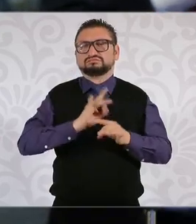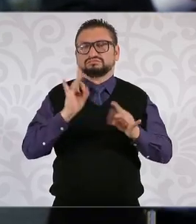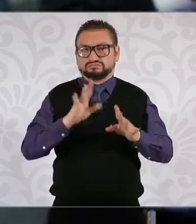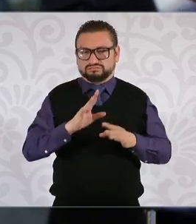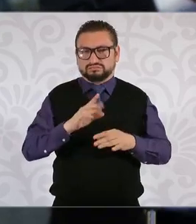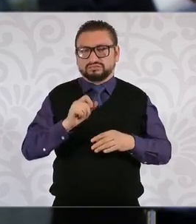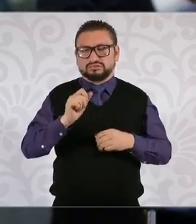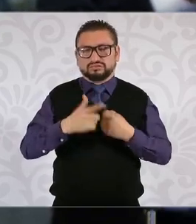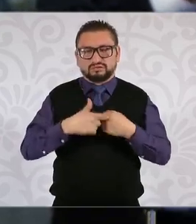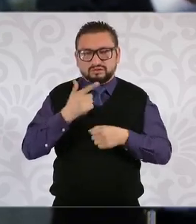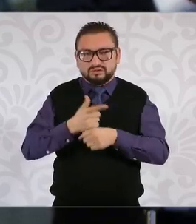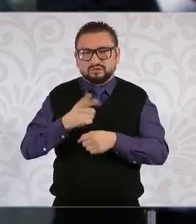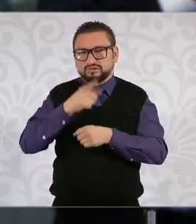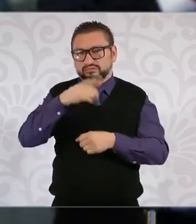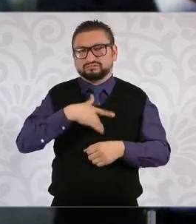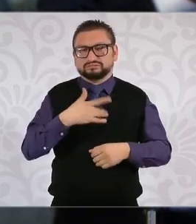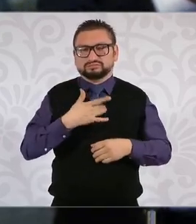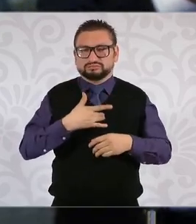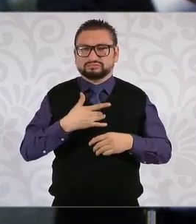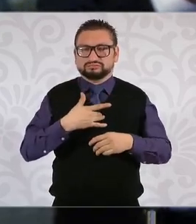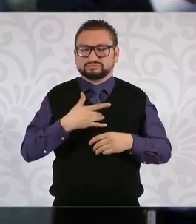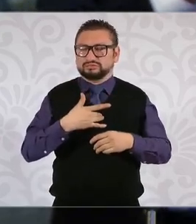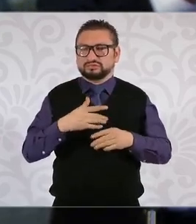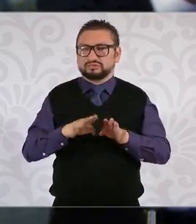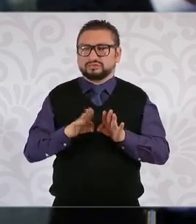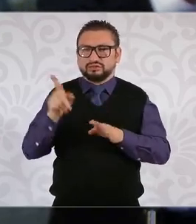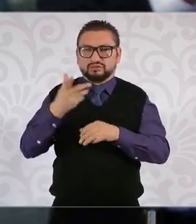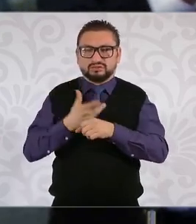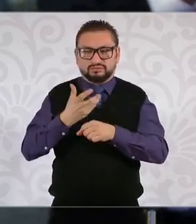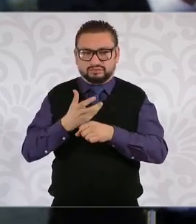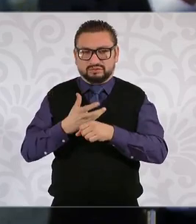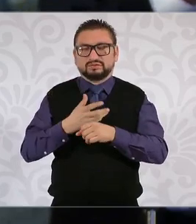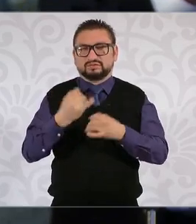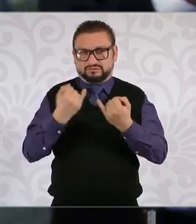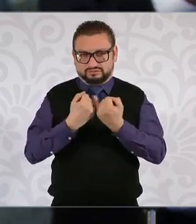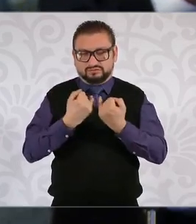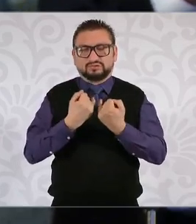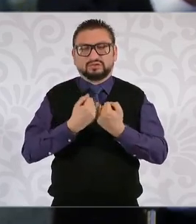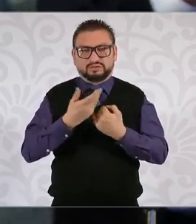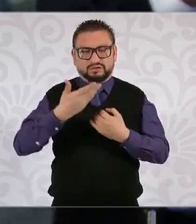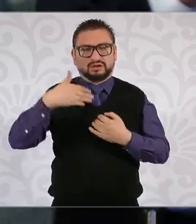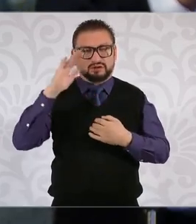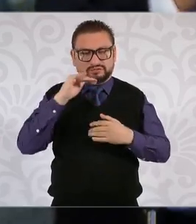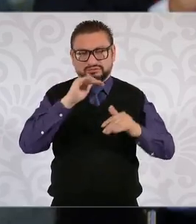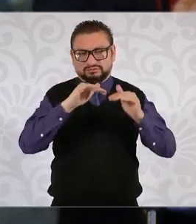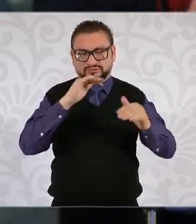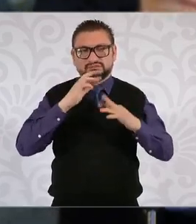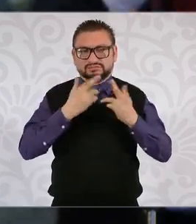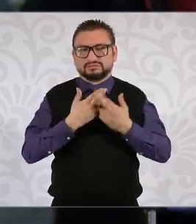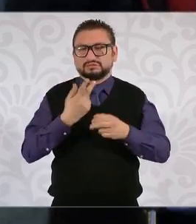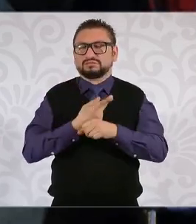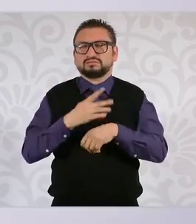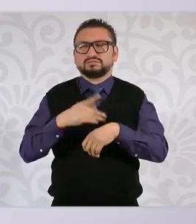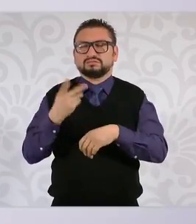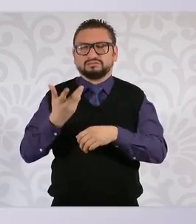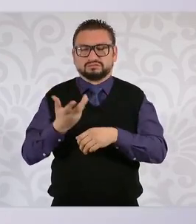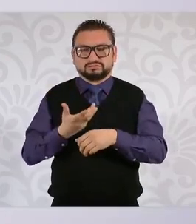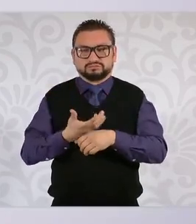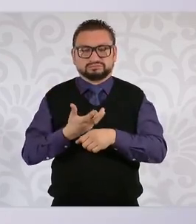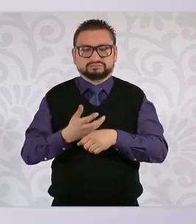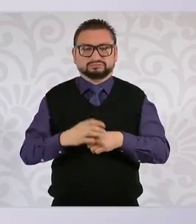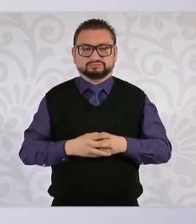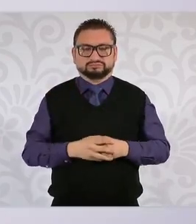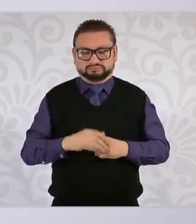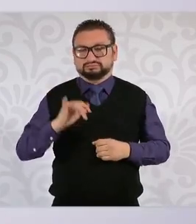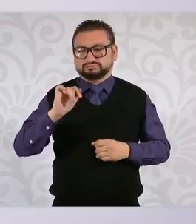mismo, pero sobre todo por qué o a qué atribuye que Estados Unidos y si se lo han pedido directamente en algunas de estas reuniones? Sí, en